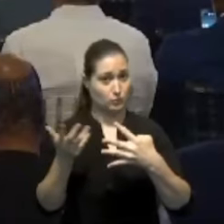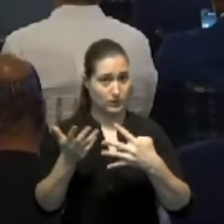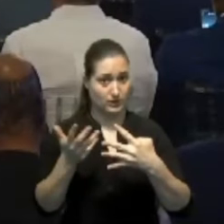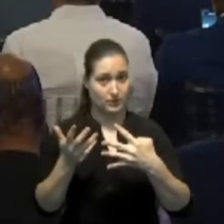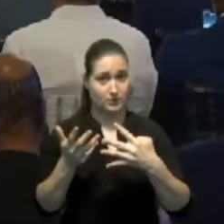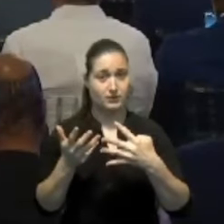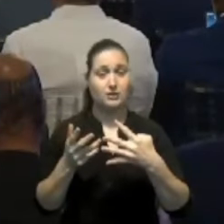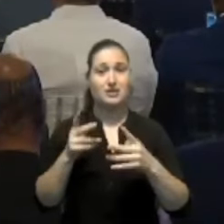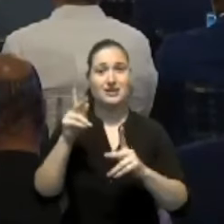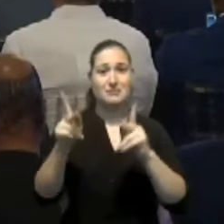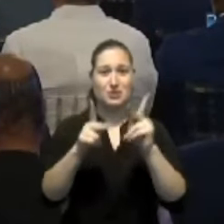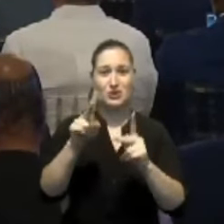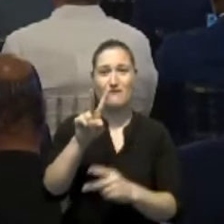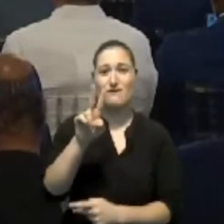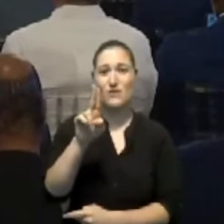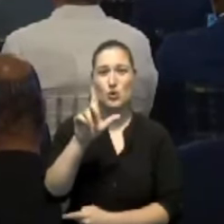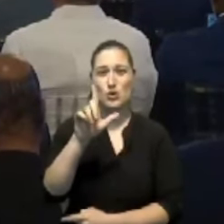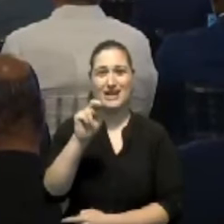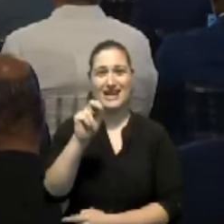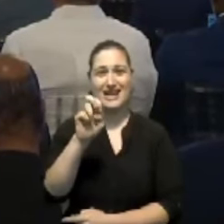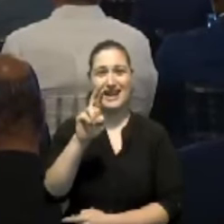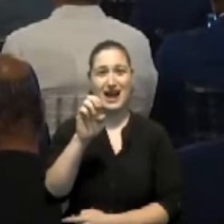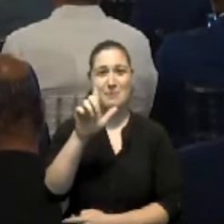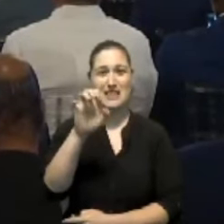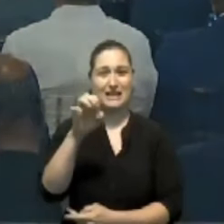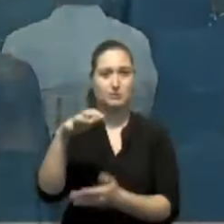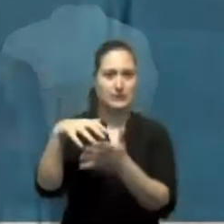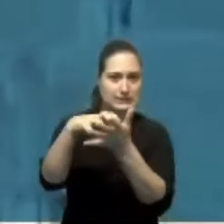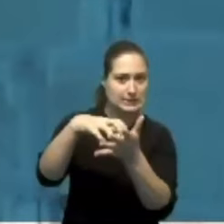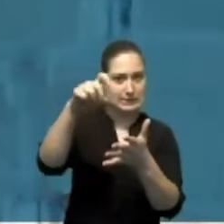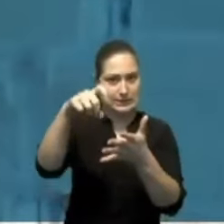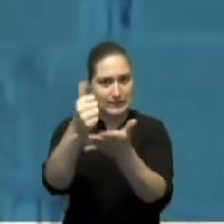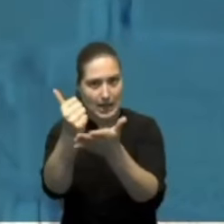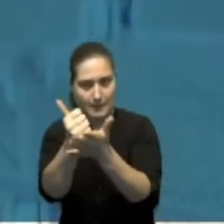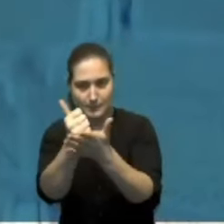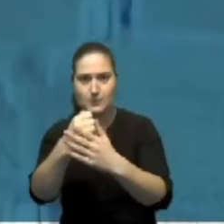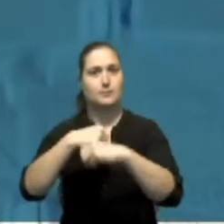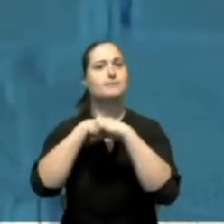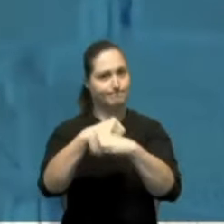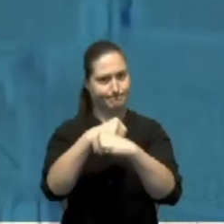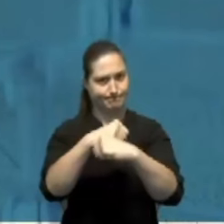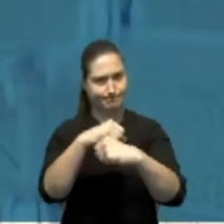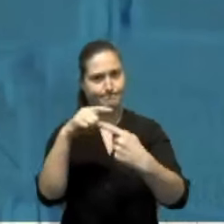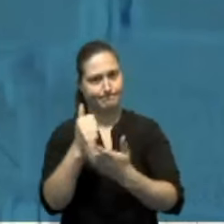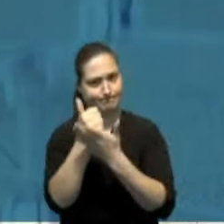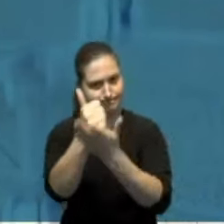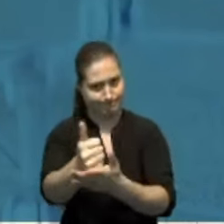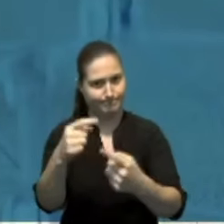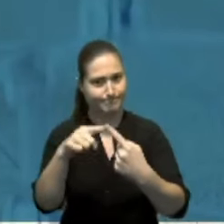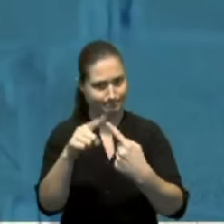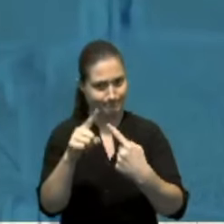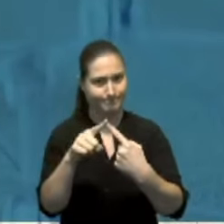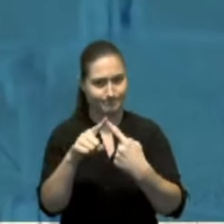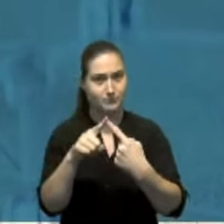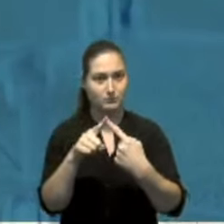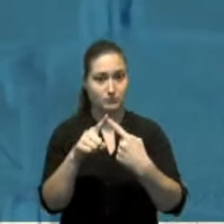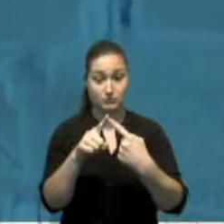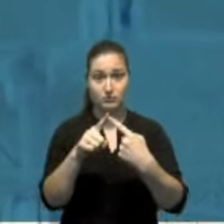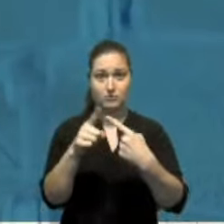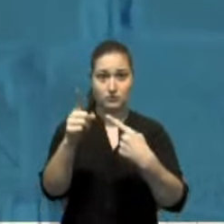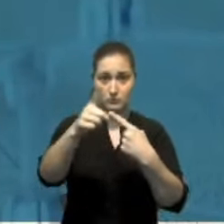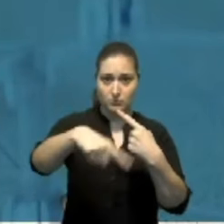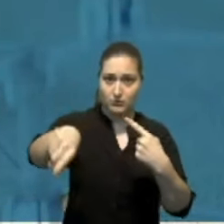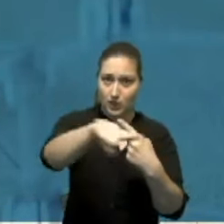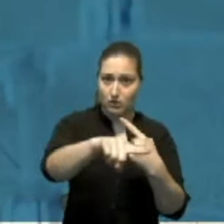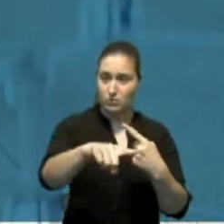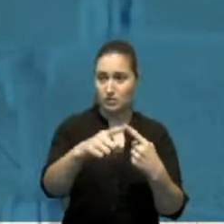la población vulnerable. Esta reforma tiene muchos efectos positivos sobre la población de